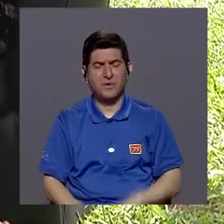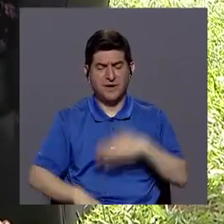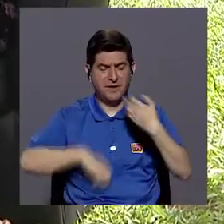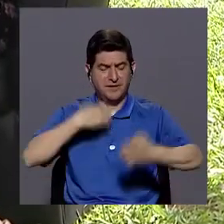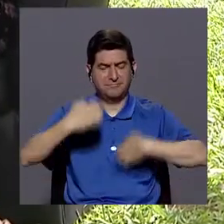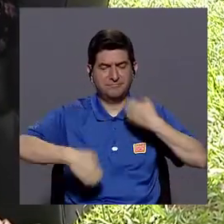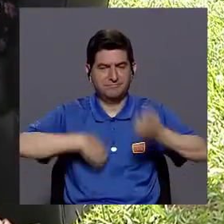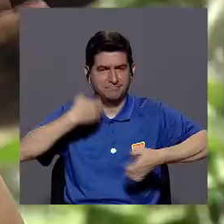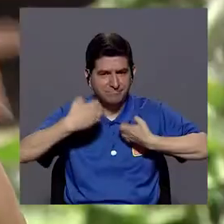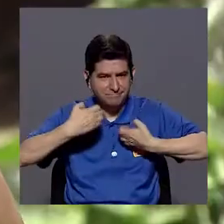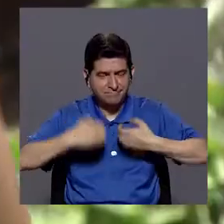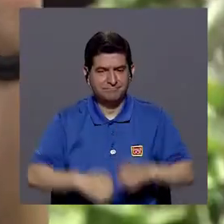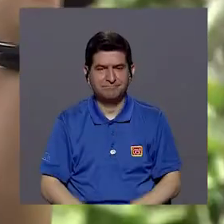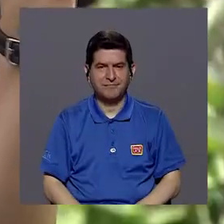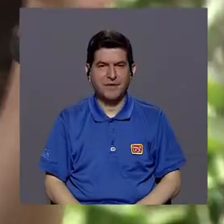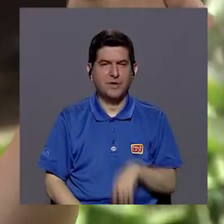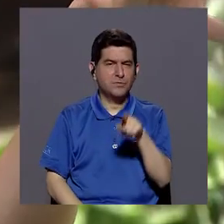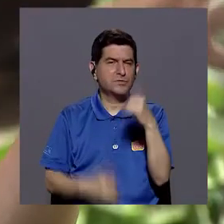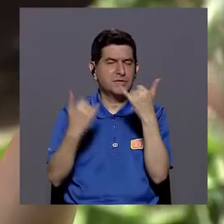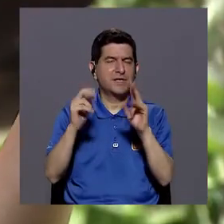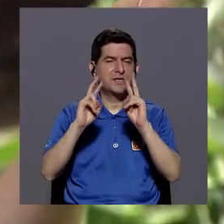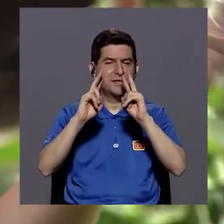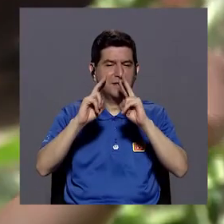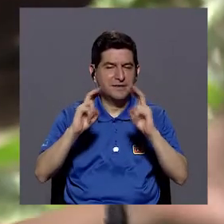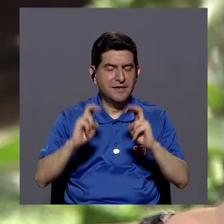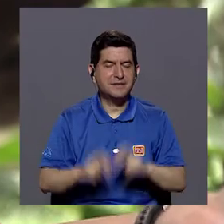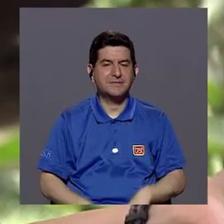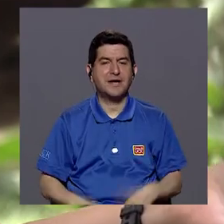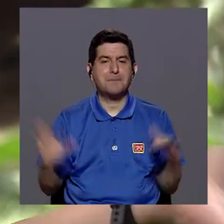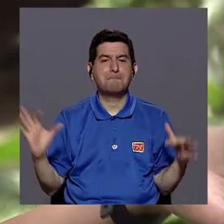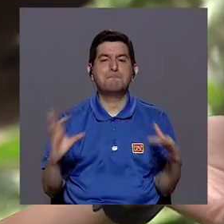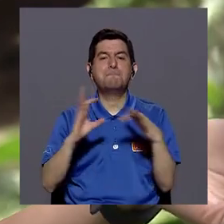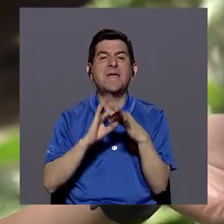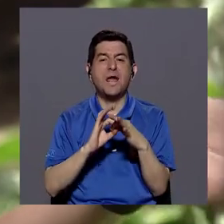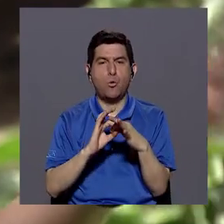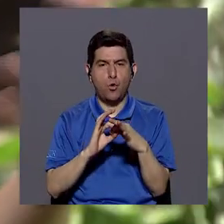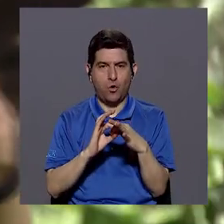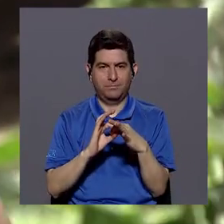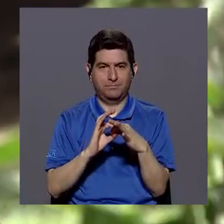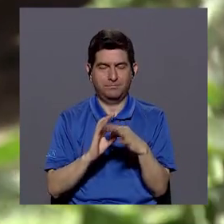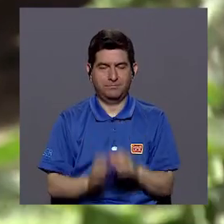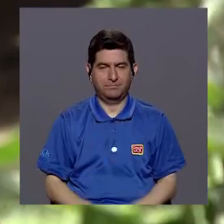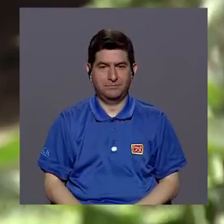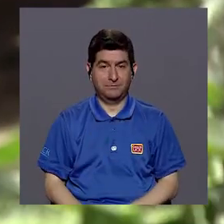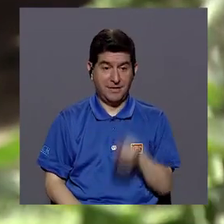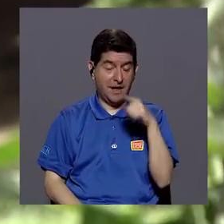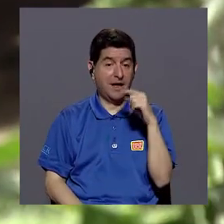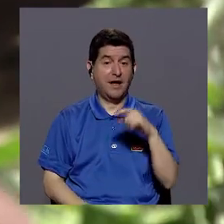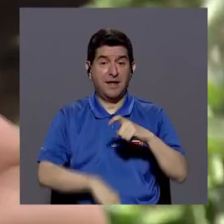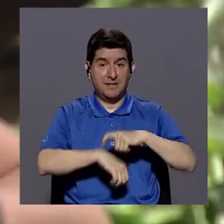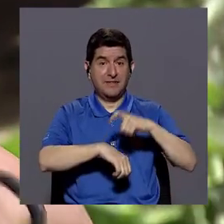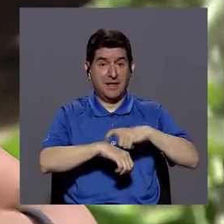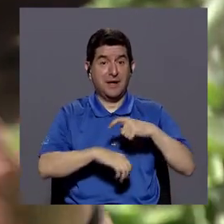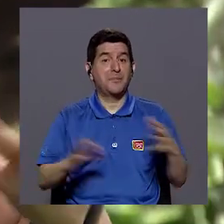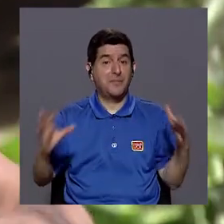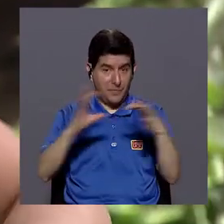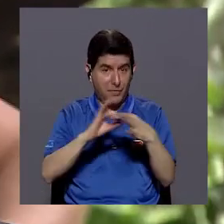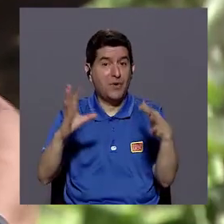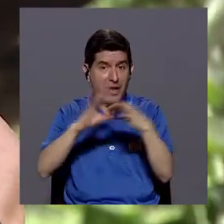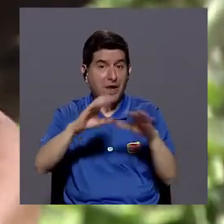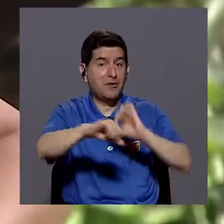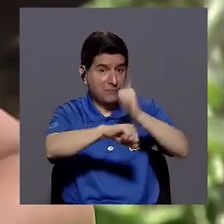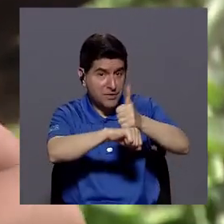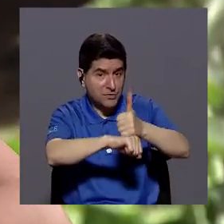la parte emocional. Y ya por ahí tocaste el tema de los vínculos, ¿verdad? Creo que esta es la edad de los vínculos, ¿no?